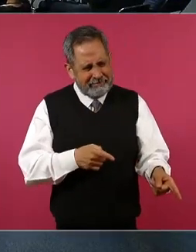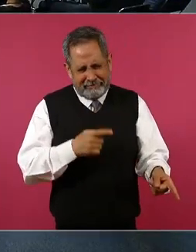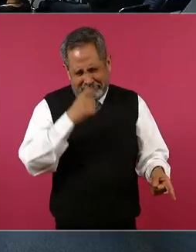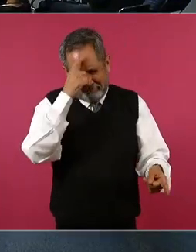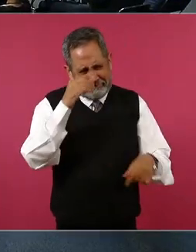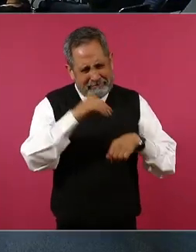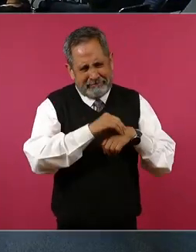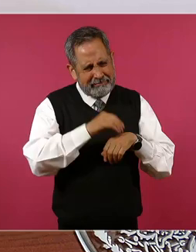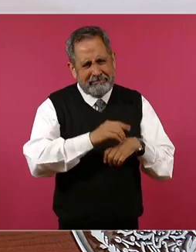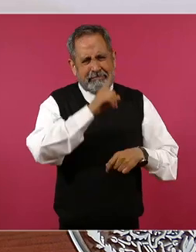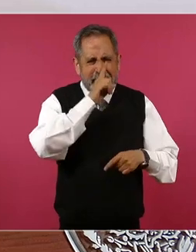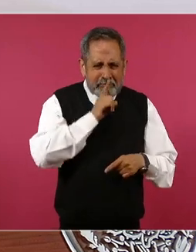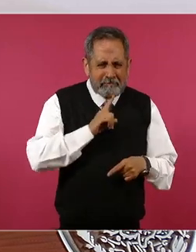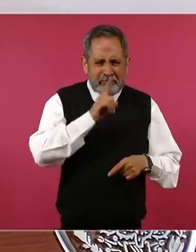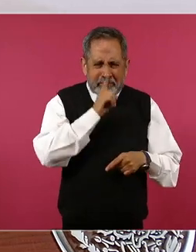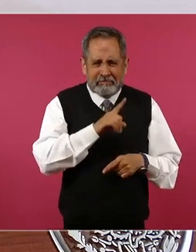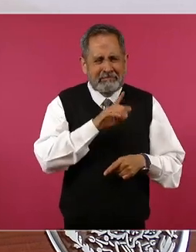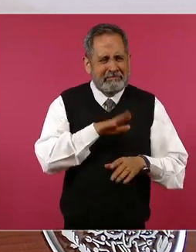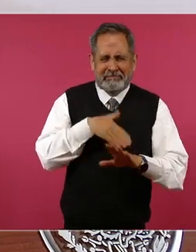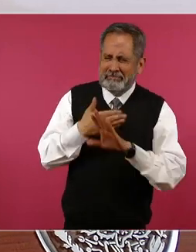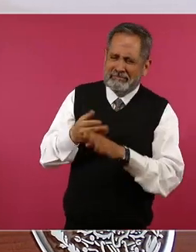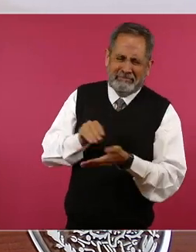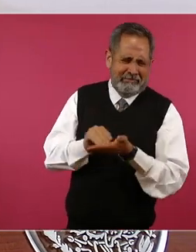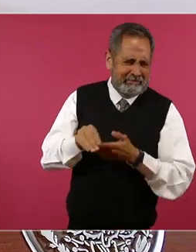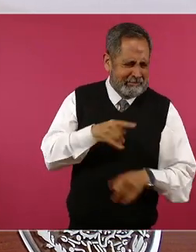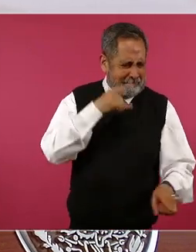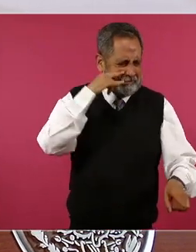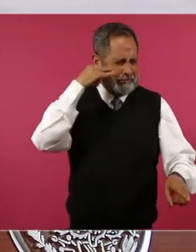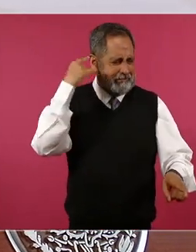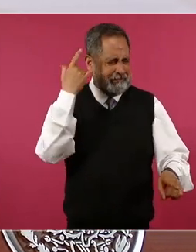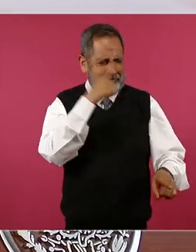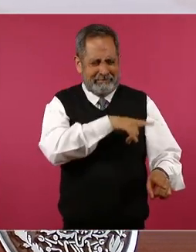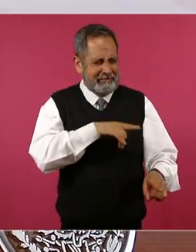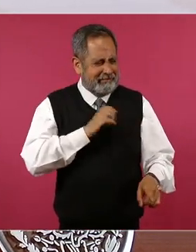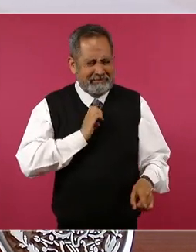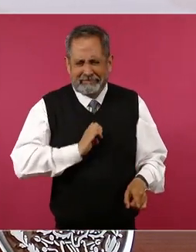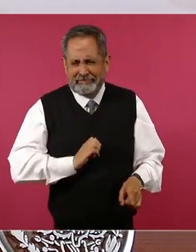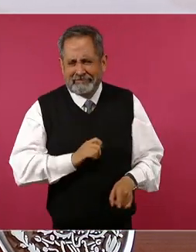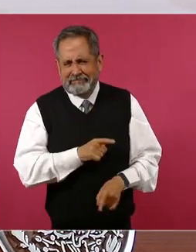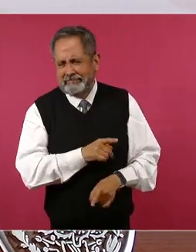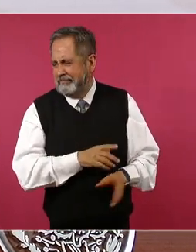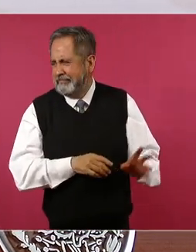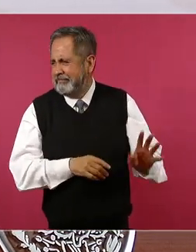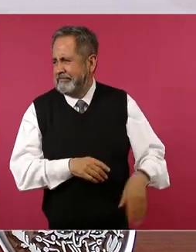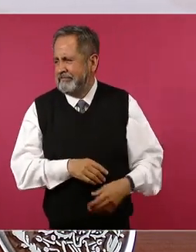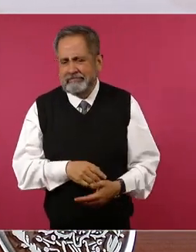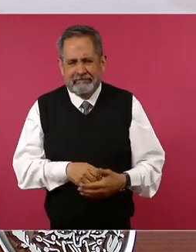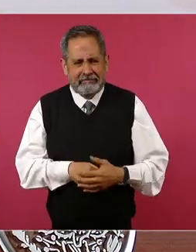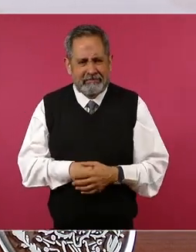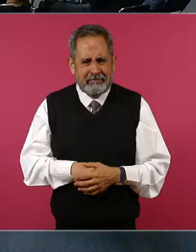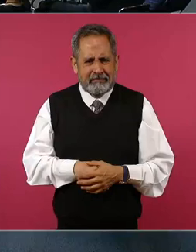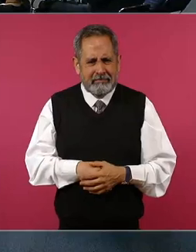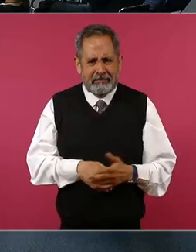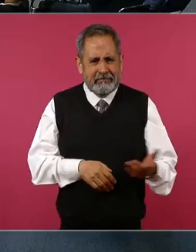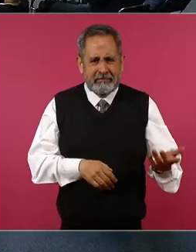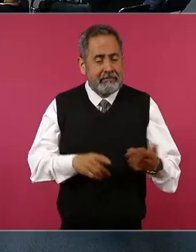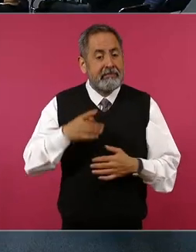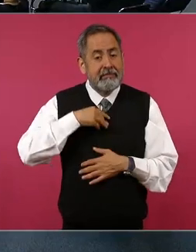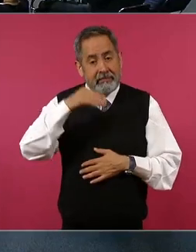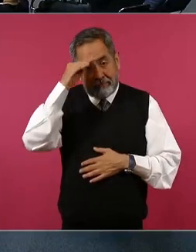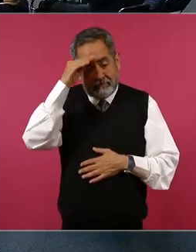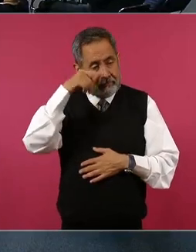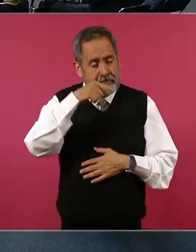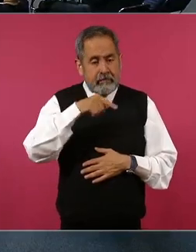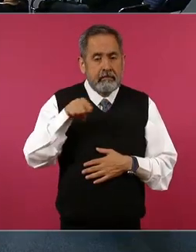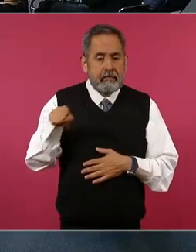mentira y de mal gusto ¿no? de mal gusto ¿qué pienso de Rosa